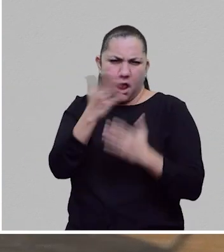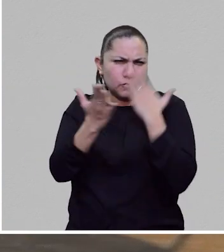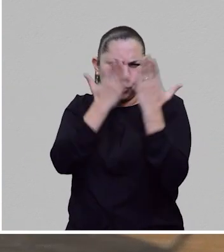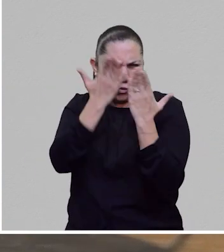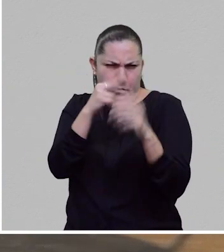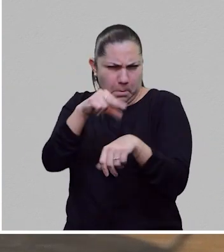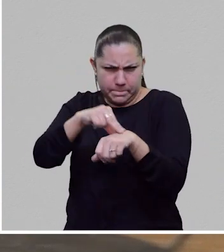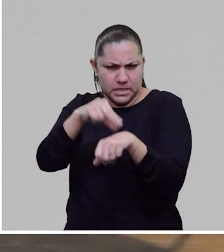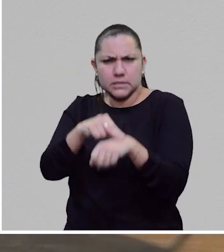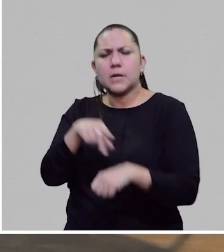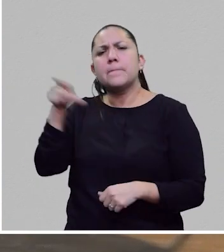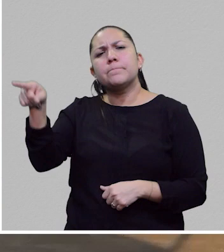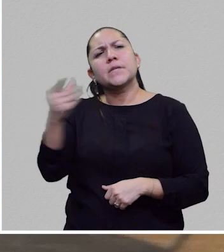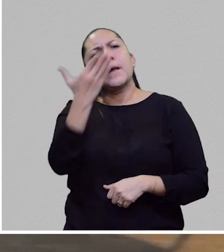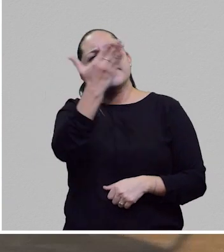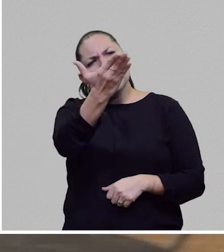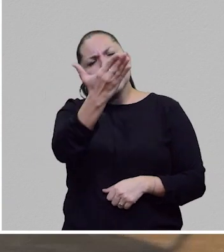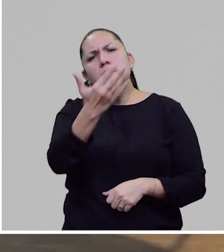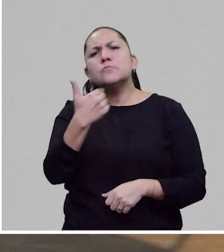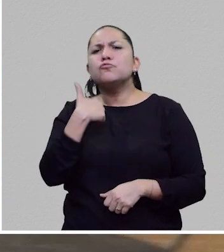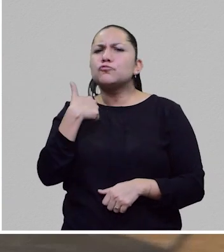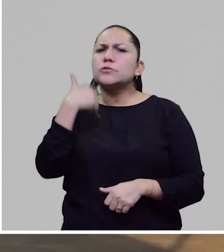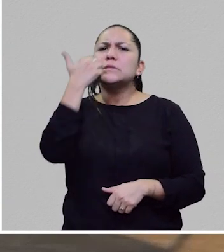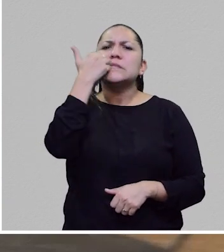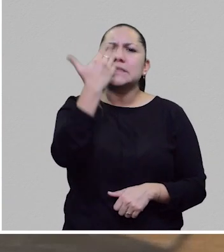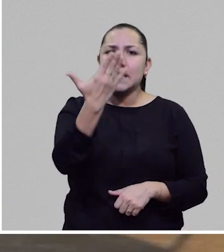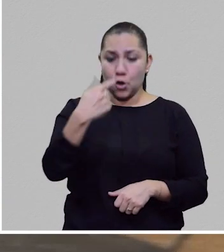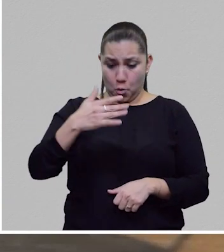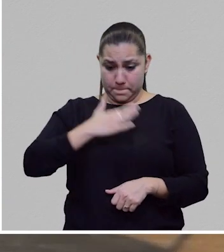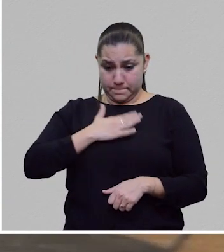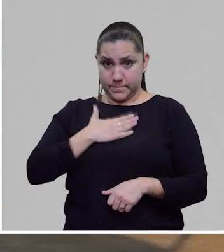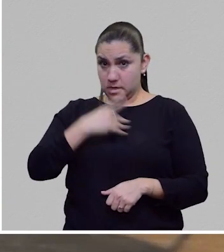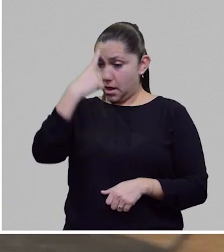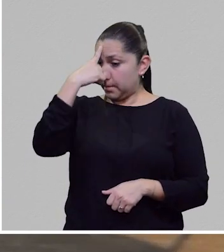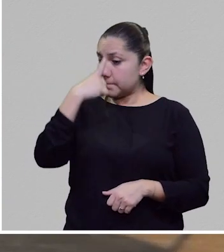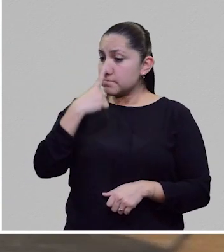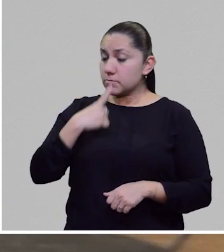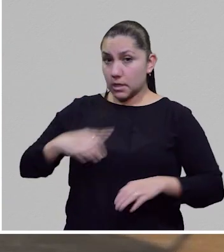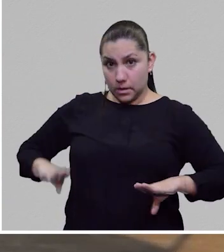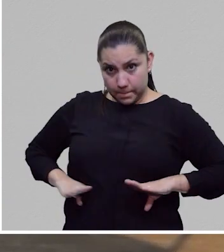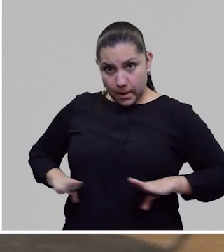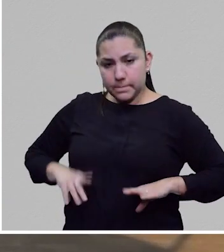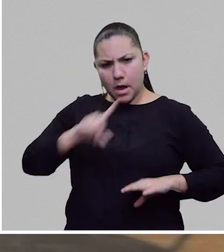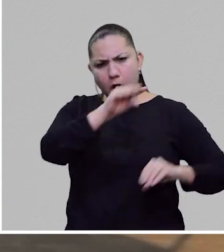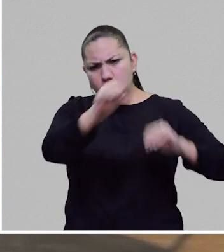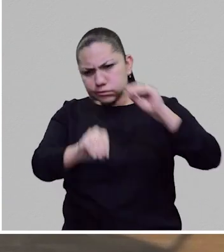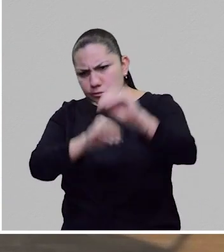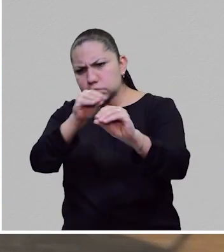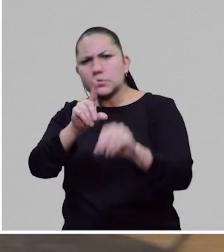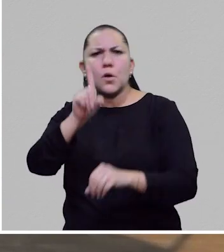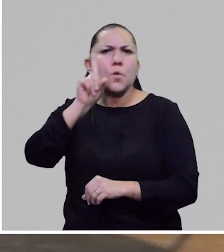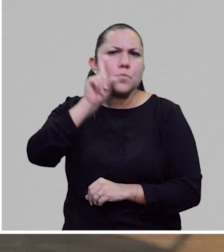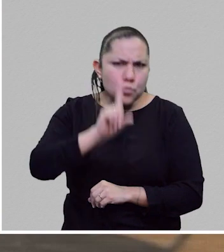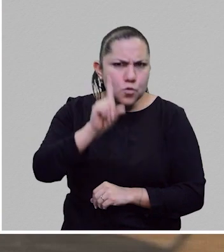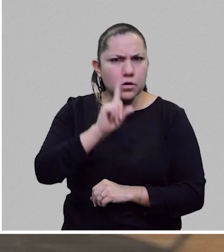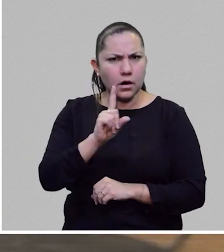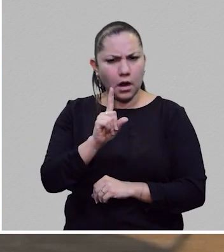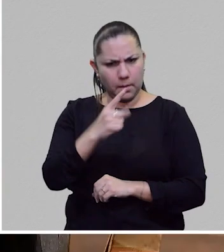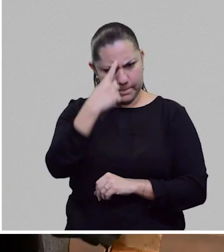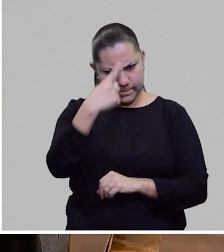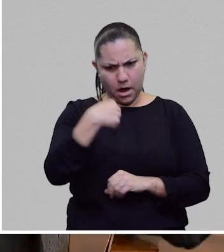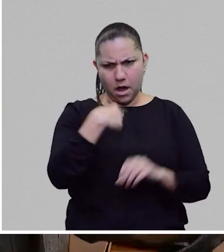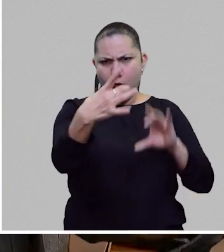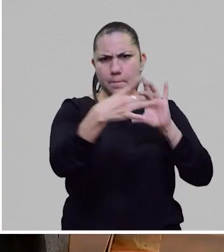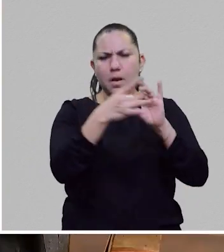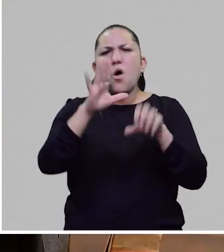él es un estudiante de medicina, le dice que le haga una hembra, una mujer como él, él dice, ¿por qué si él las aves y las bestias